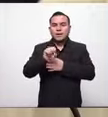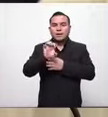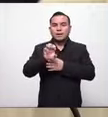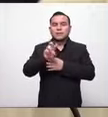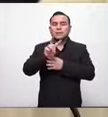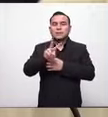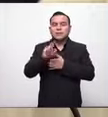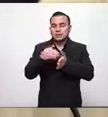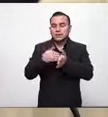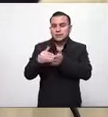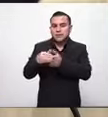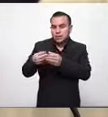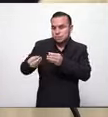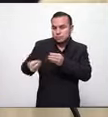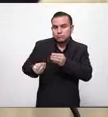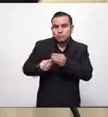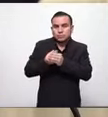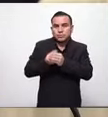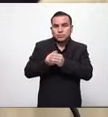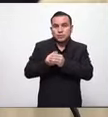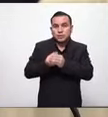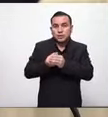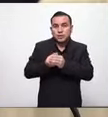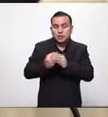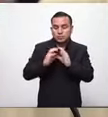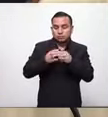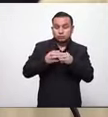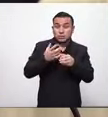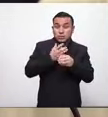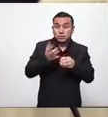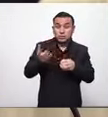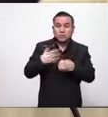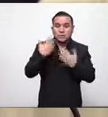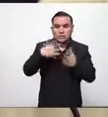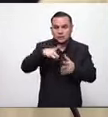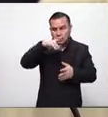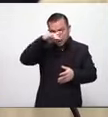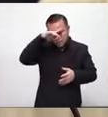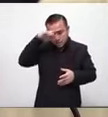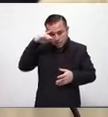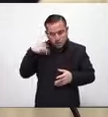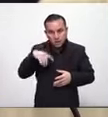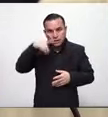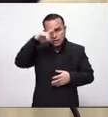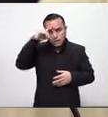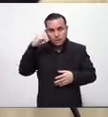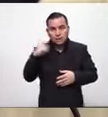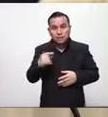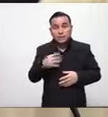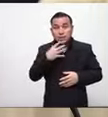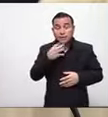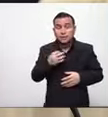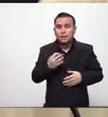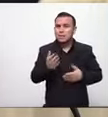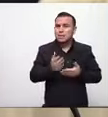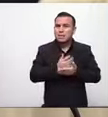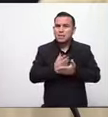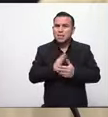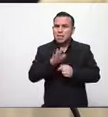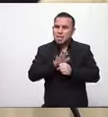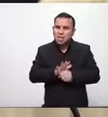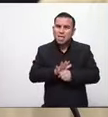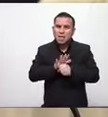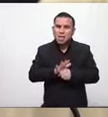de agregar sectores adicionales a los que ya están trabajando sin tanta presión a